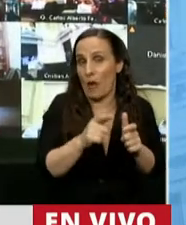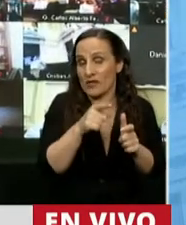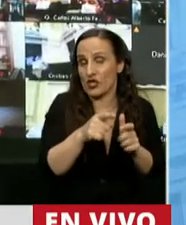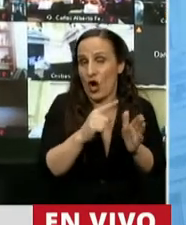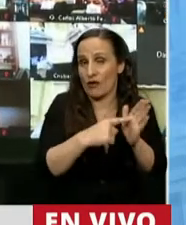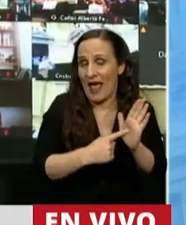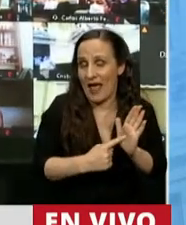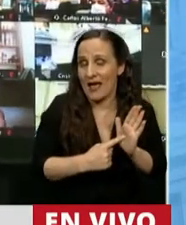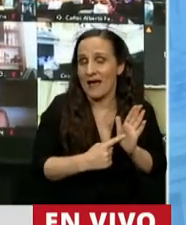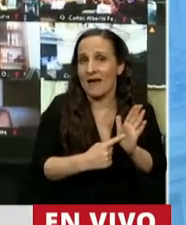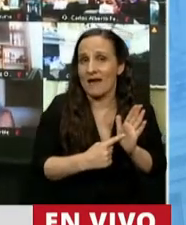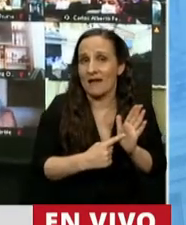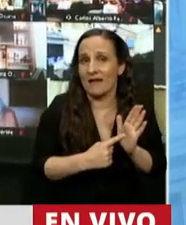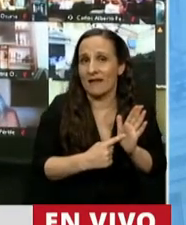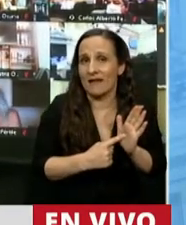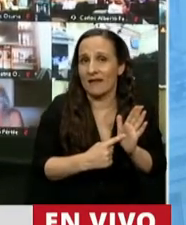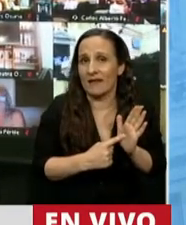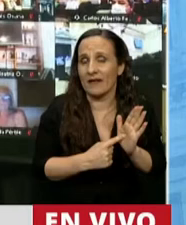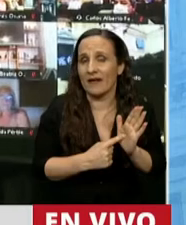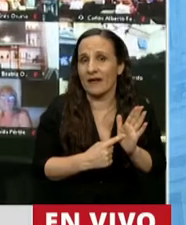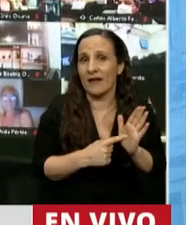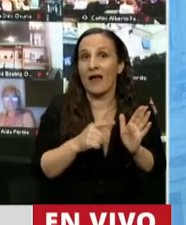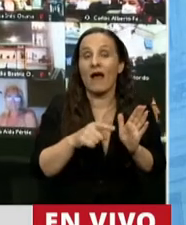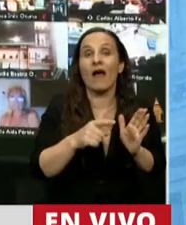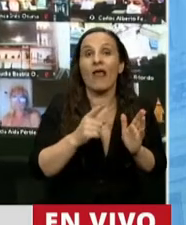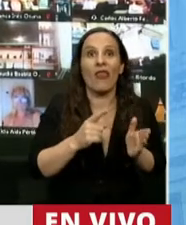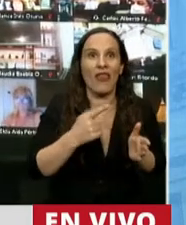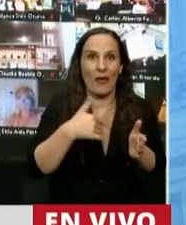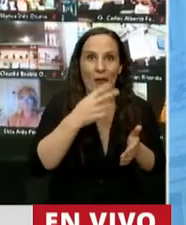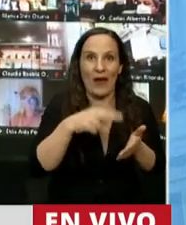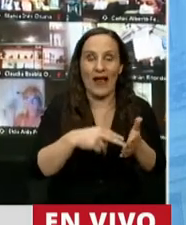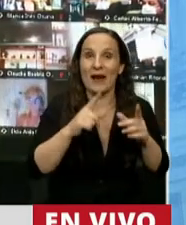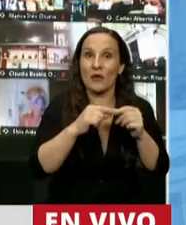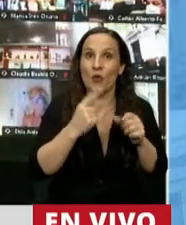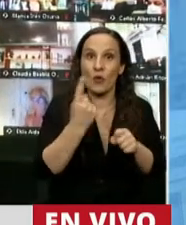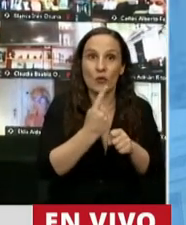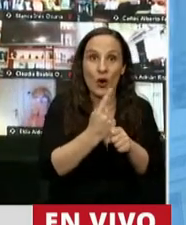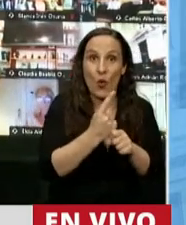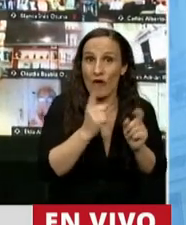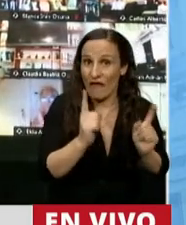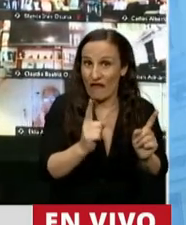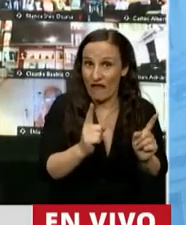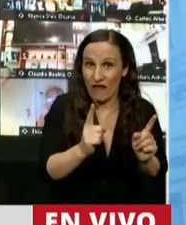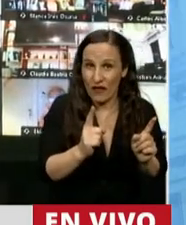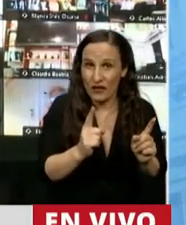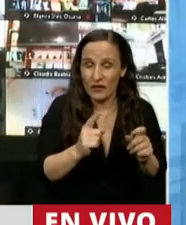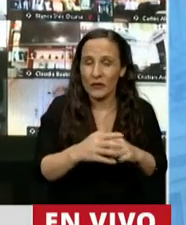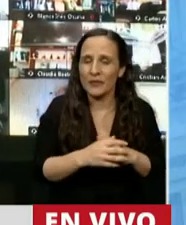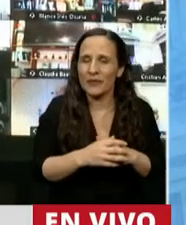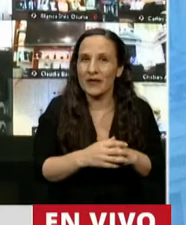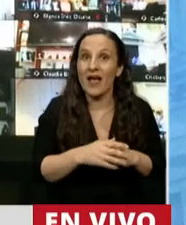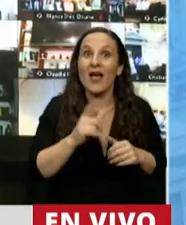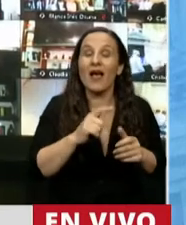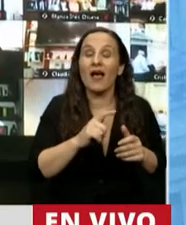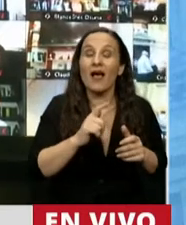que son misiones en términos de mayoría y que yo voy a leer. El artículo 1 queda igual, se aprueba el convenio de